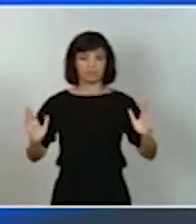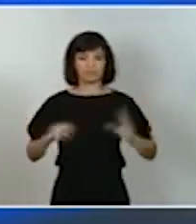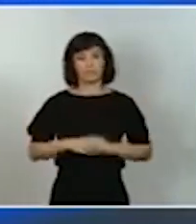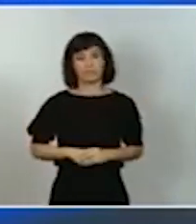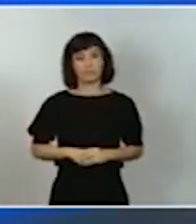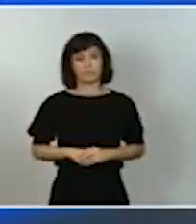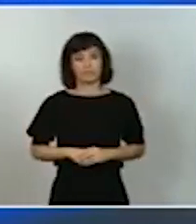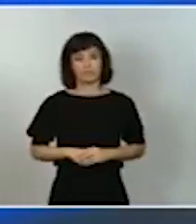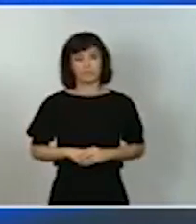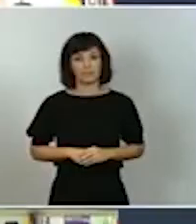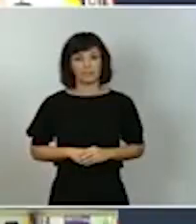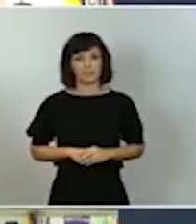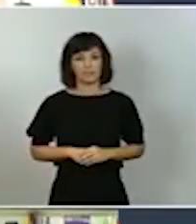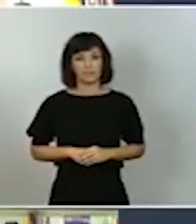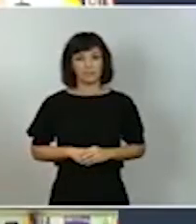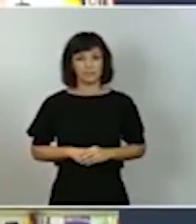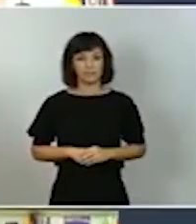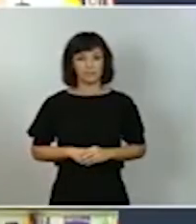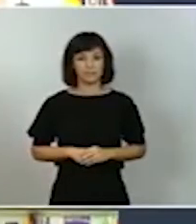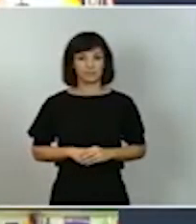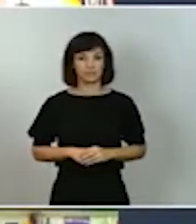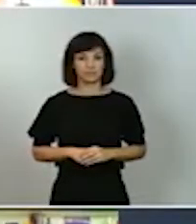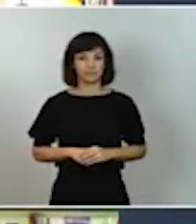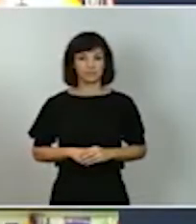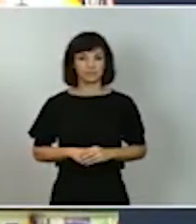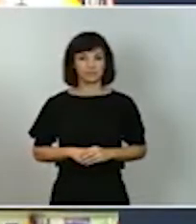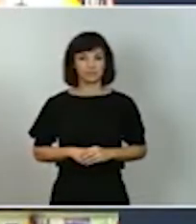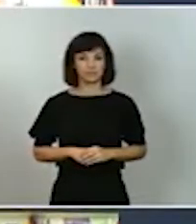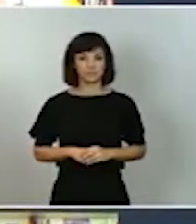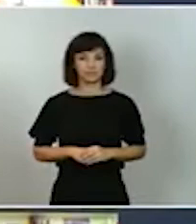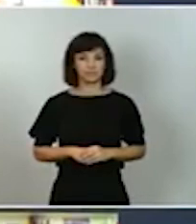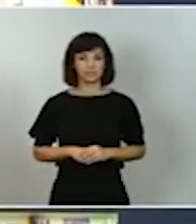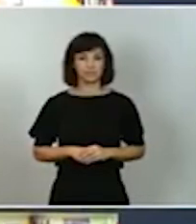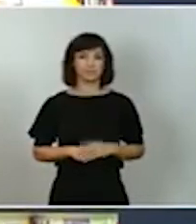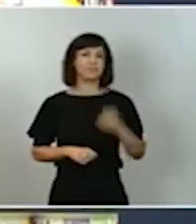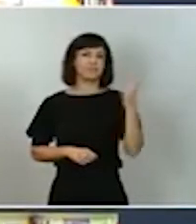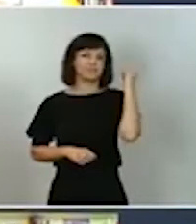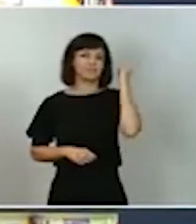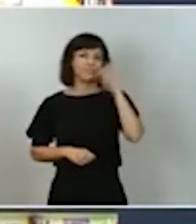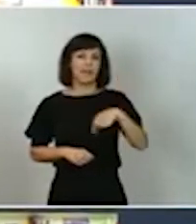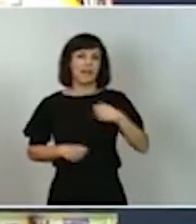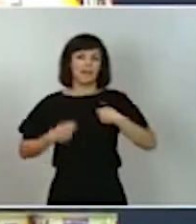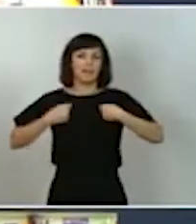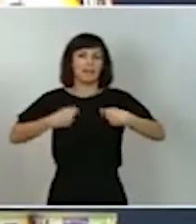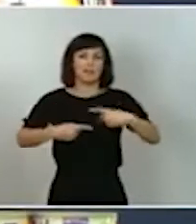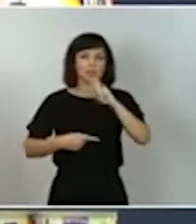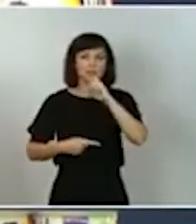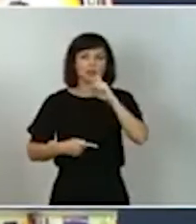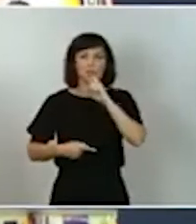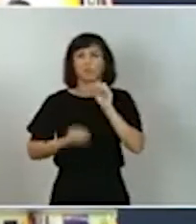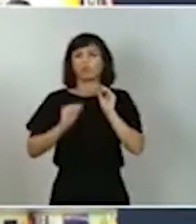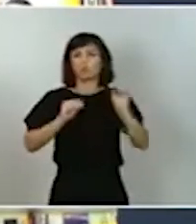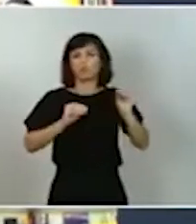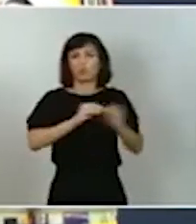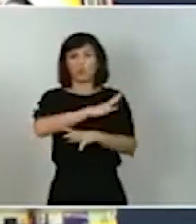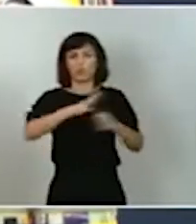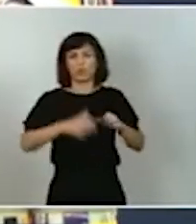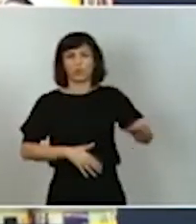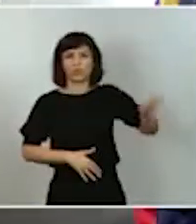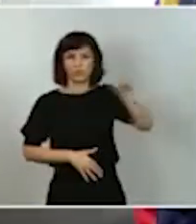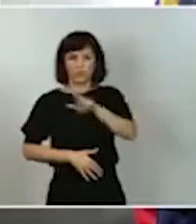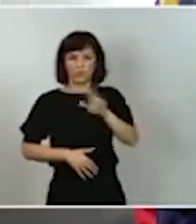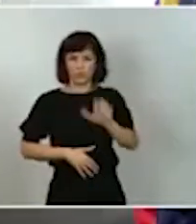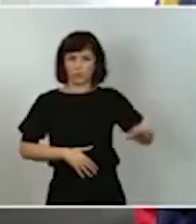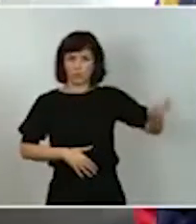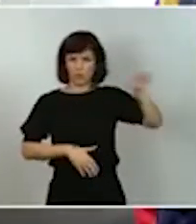Se efectuará, como saben ustedes, a través de los principales instrumentos que consta el Fondo de Recuperación Europeo. El primero, la Facilidad para la